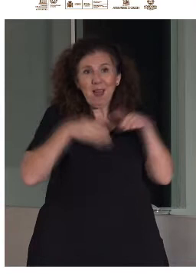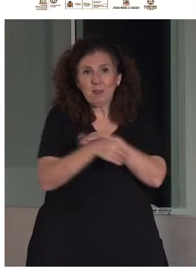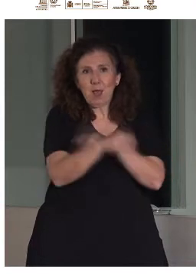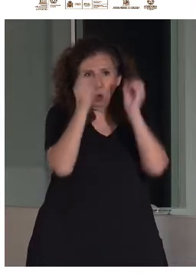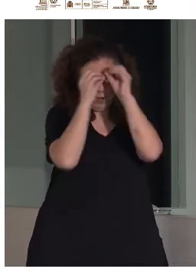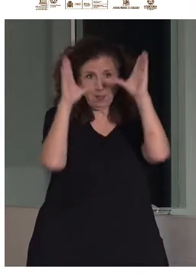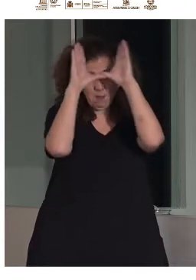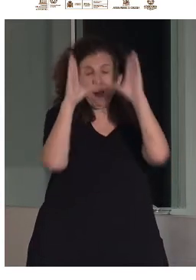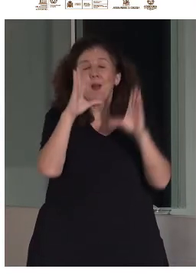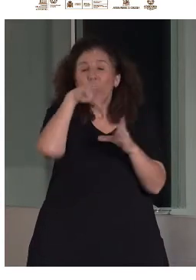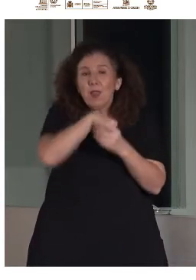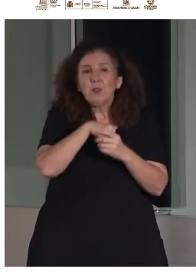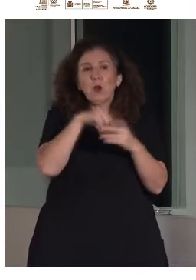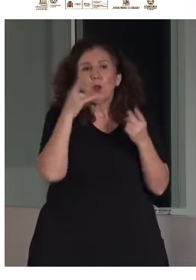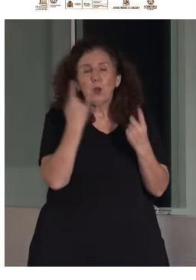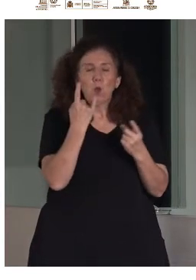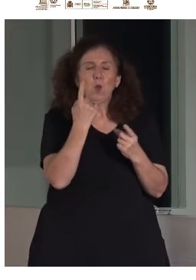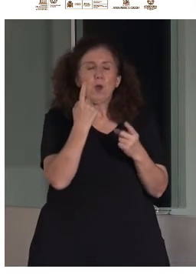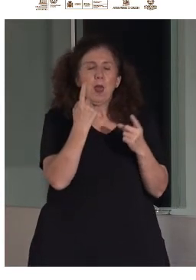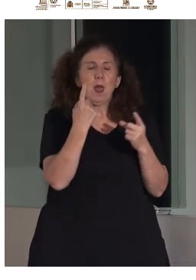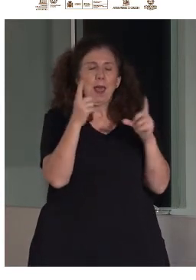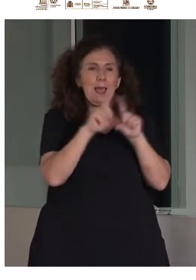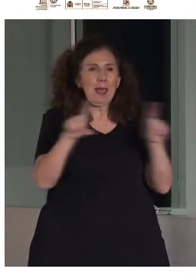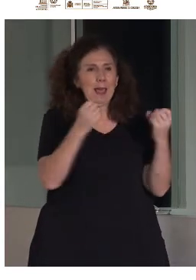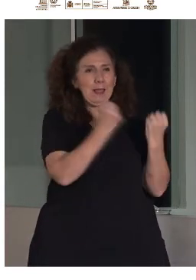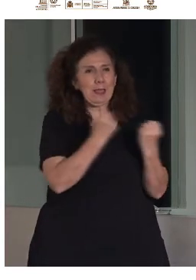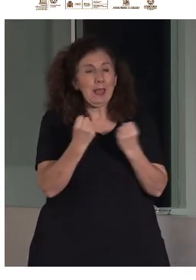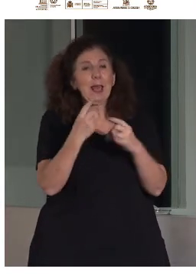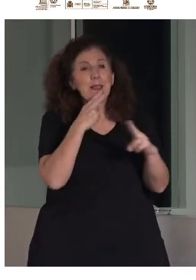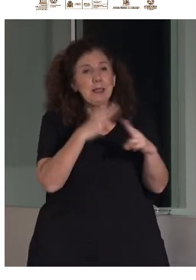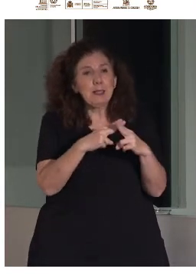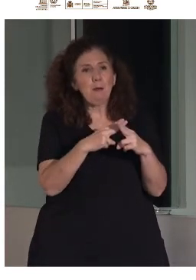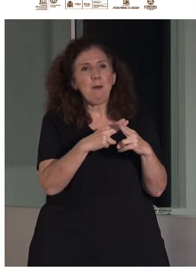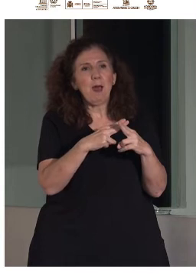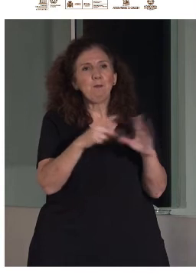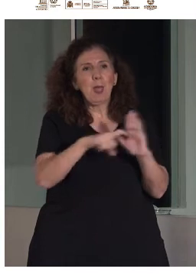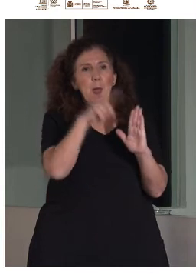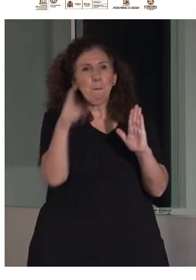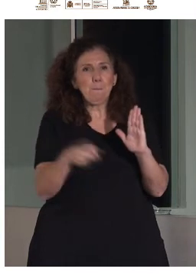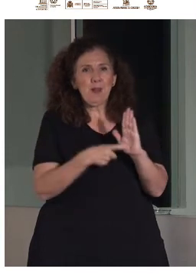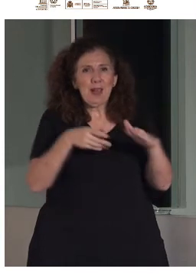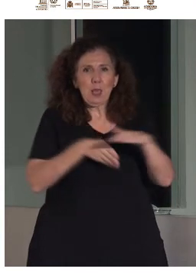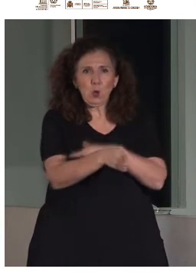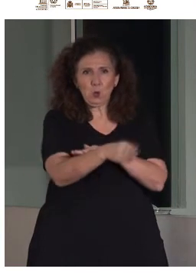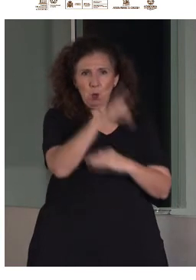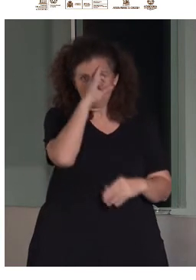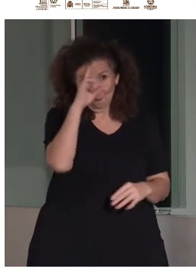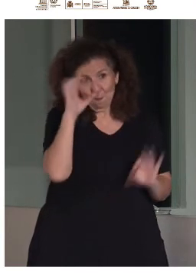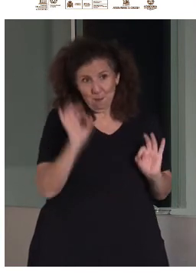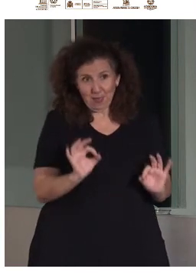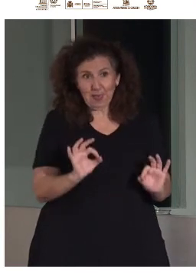Plena Inclusión Madrid y además has trabajado y has escrito un manual sobre